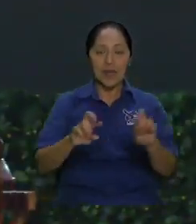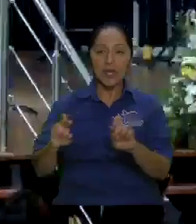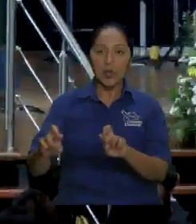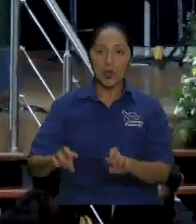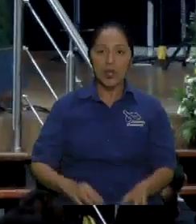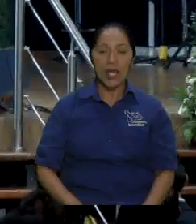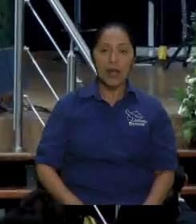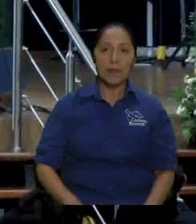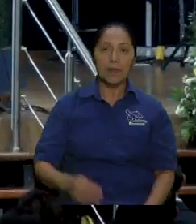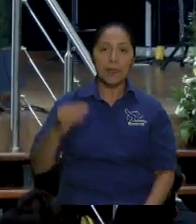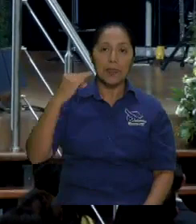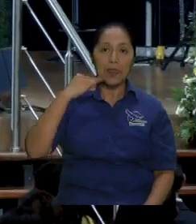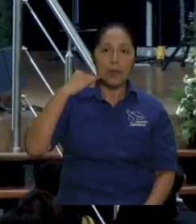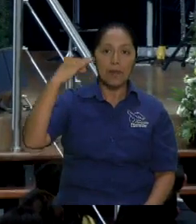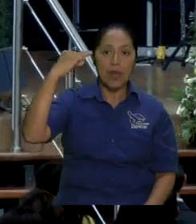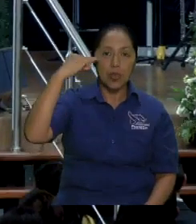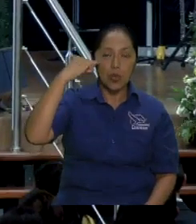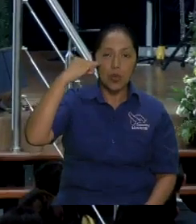espiritual